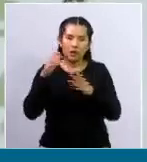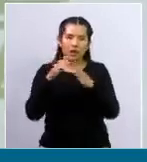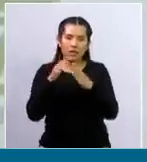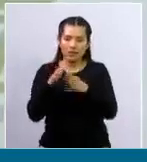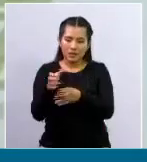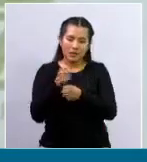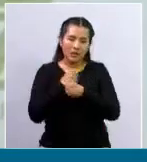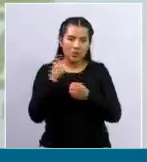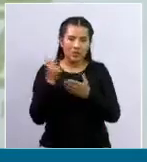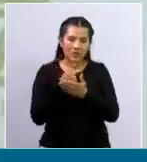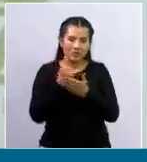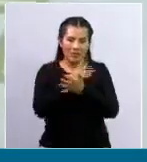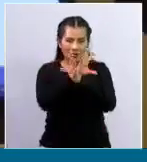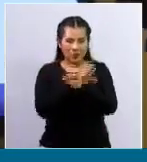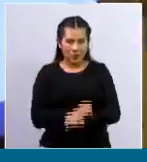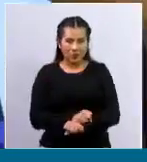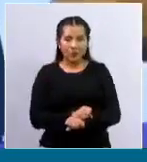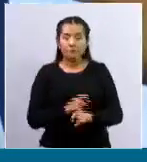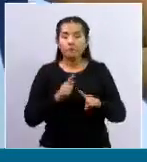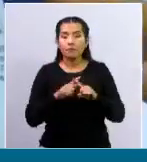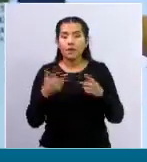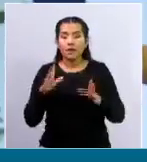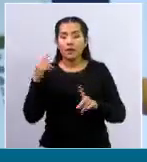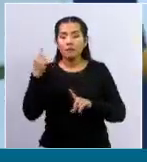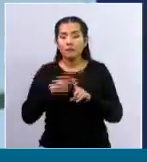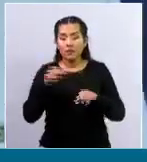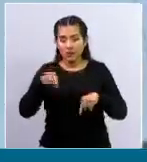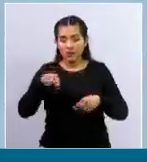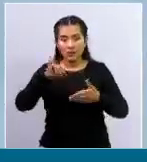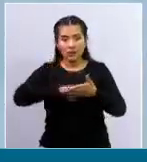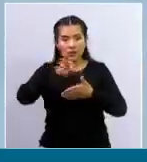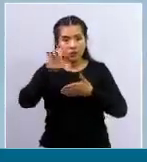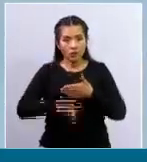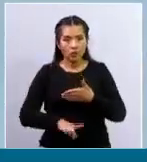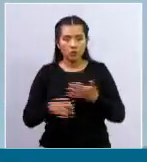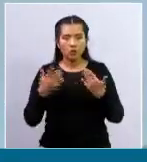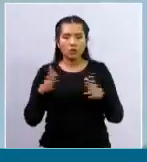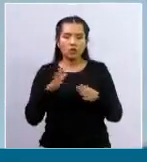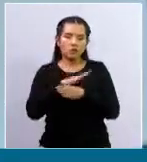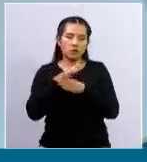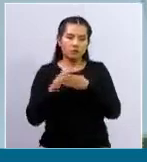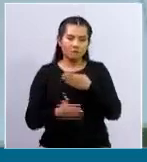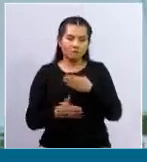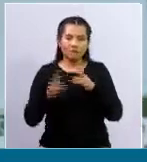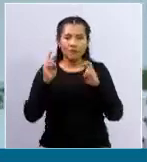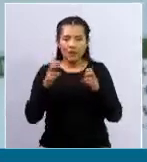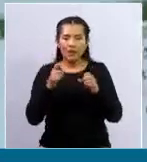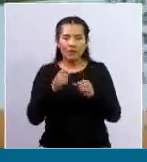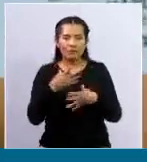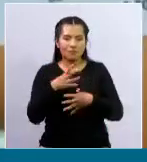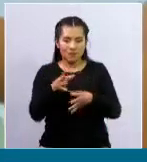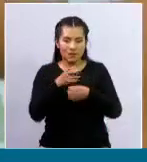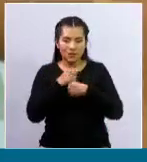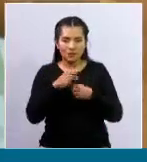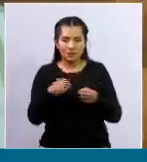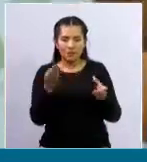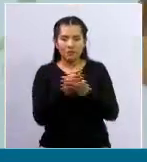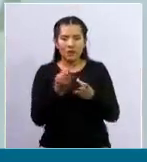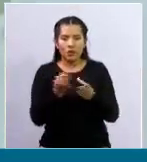mes de julio van a empezar a recibir lo que es la facturación